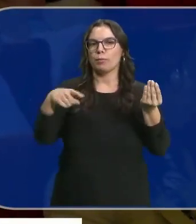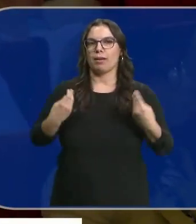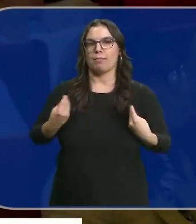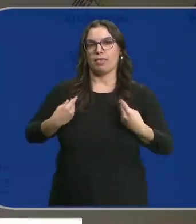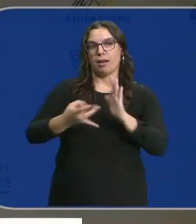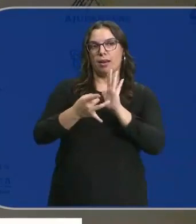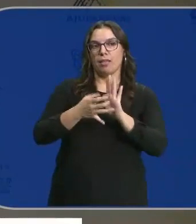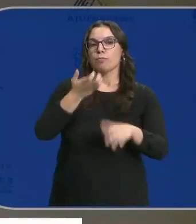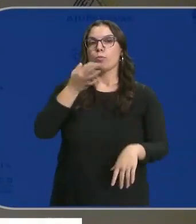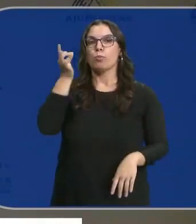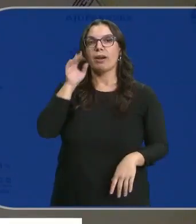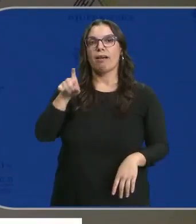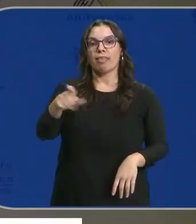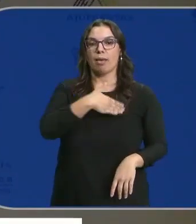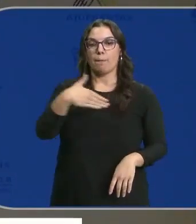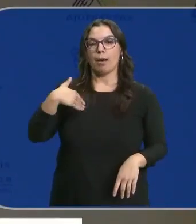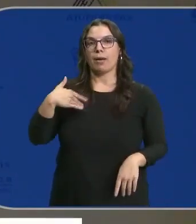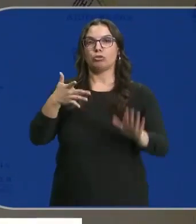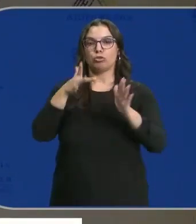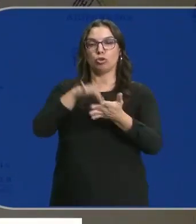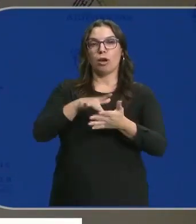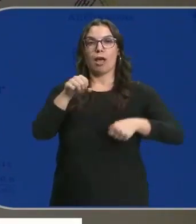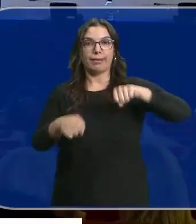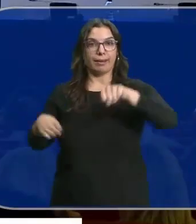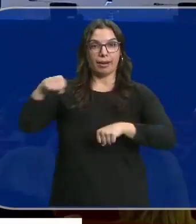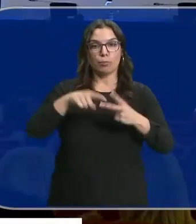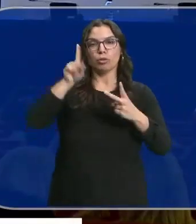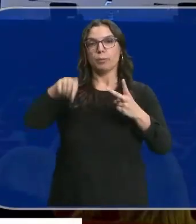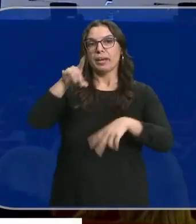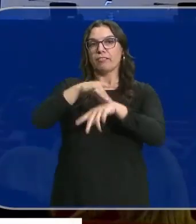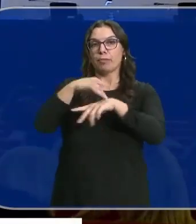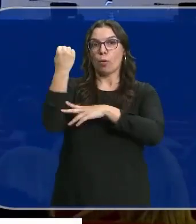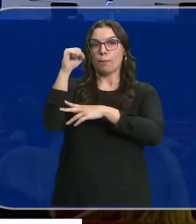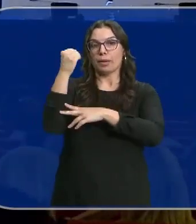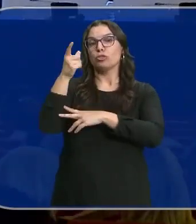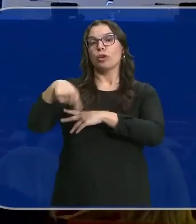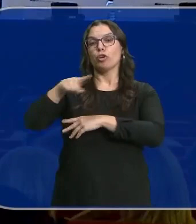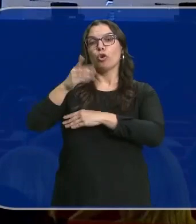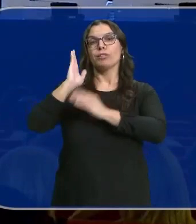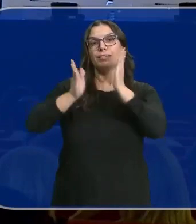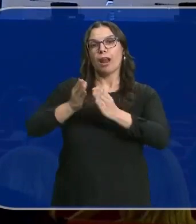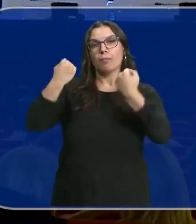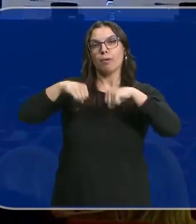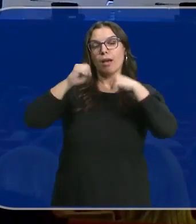Por ejemplo, mujeres con cáncer de mama que practican remo o enfermos de Parkinson que hacen terapia jugando al ping-pong.